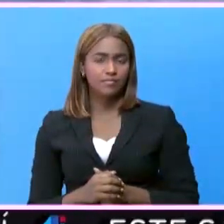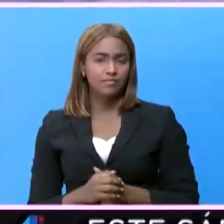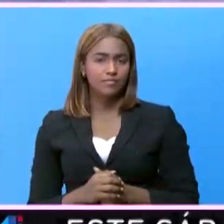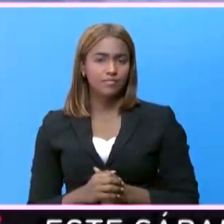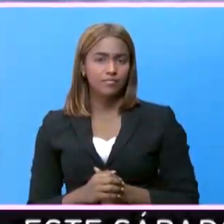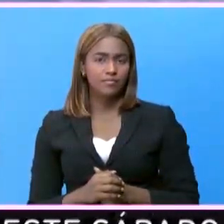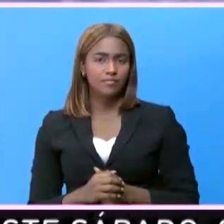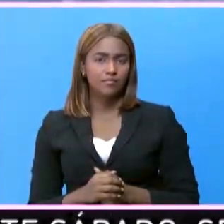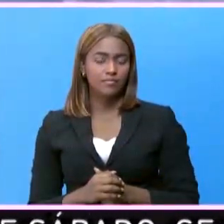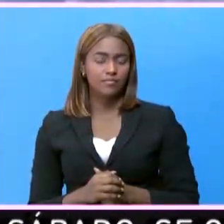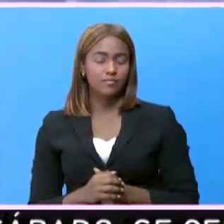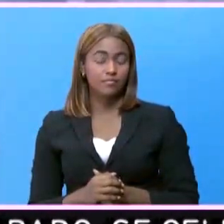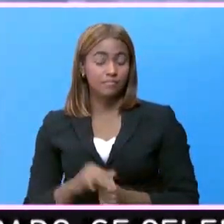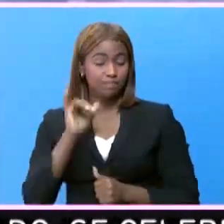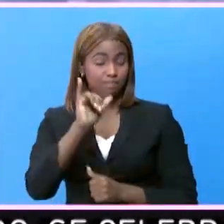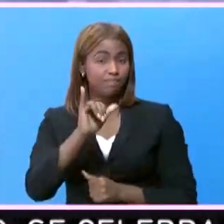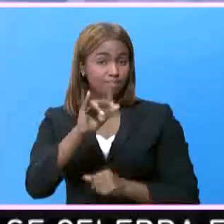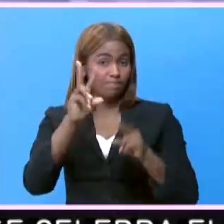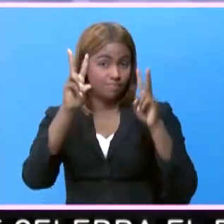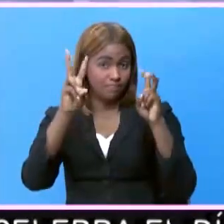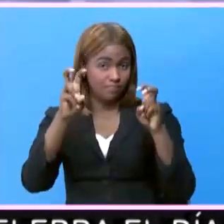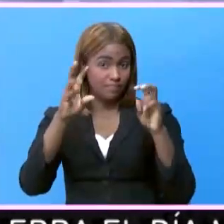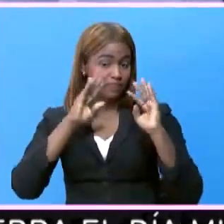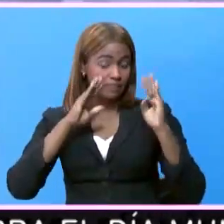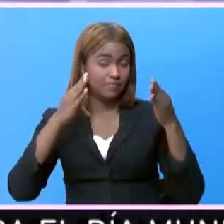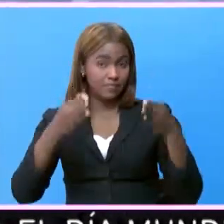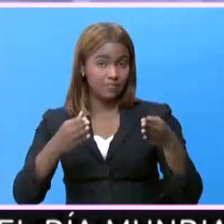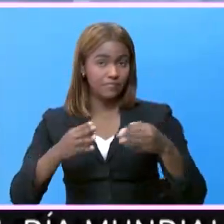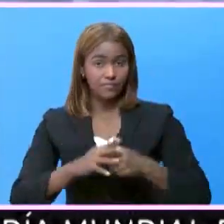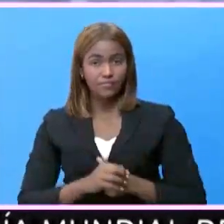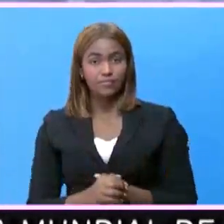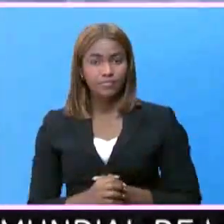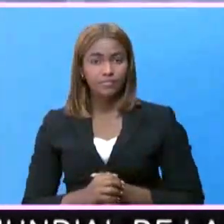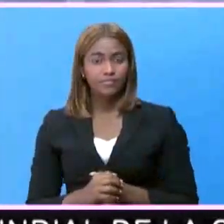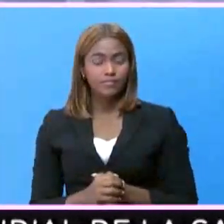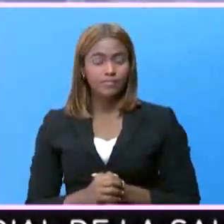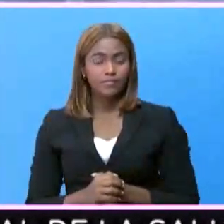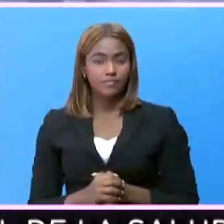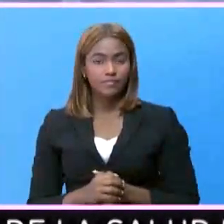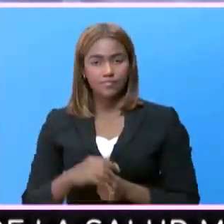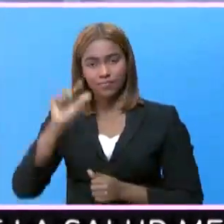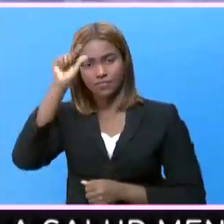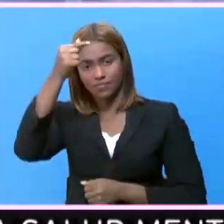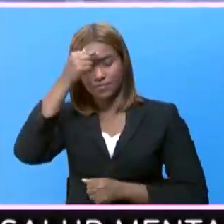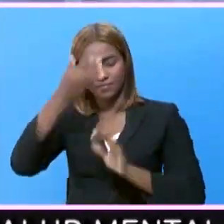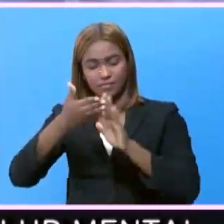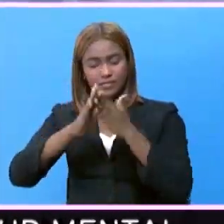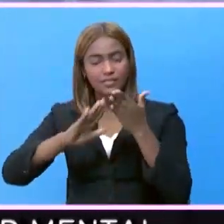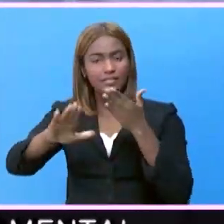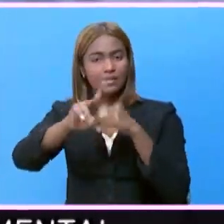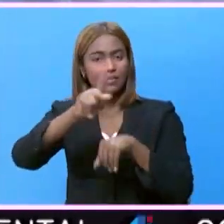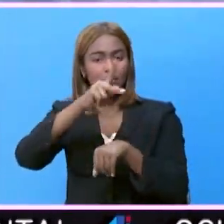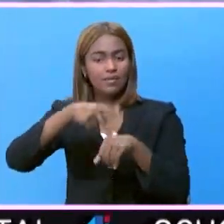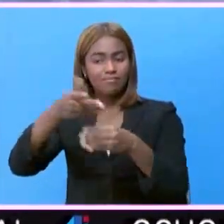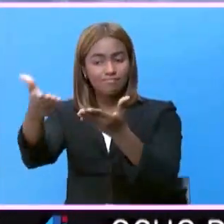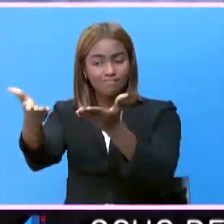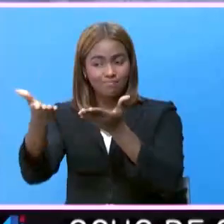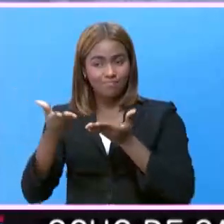Y en ese sentido, el alcalde Roquelito nos presentó